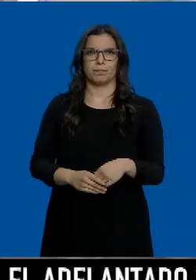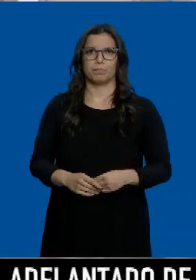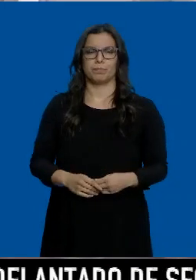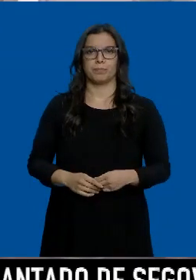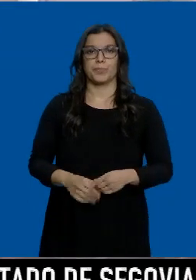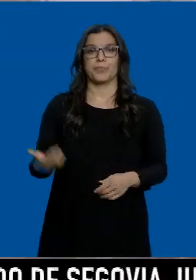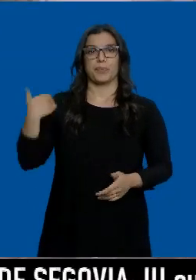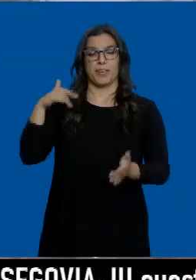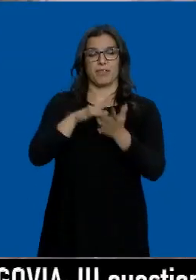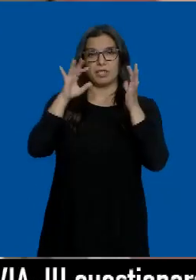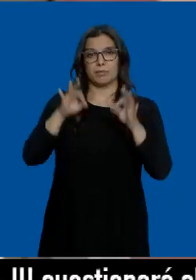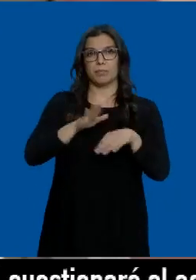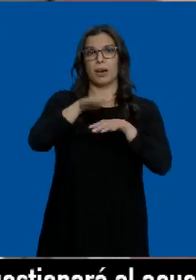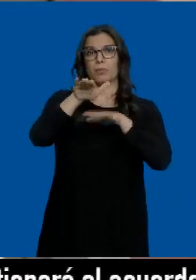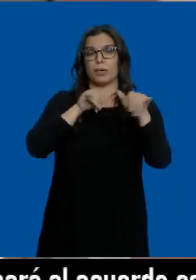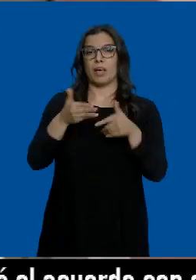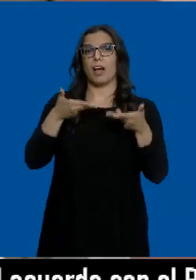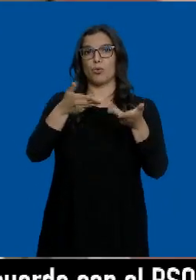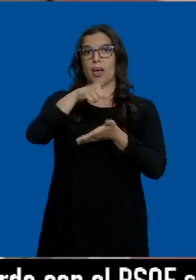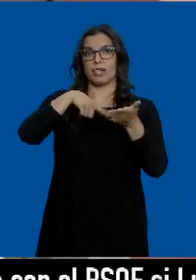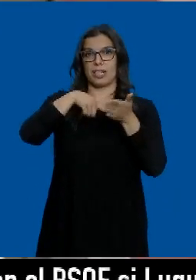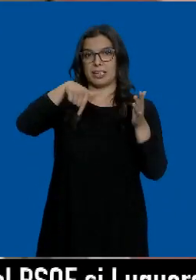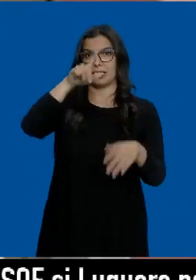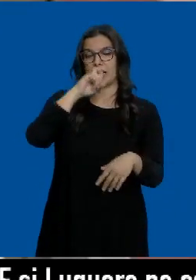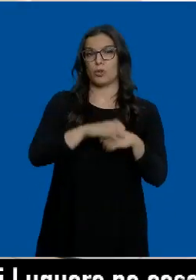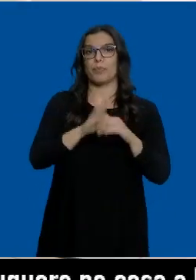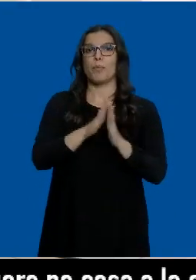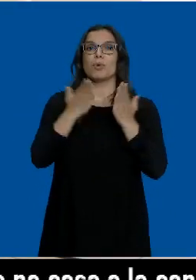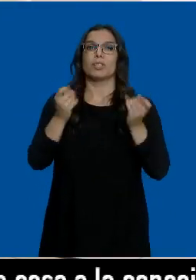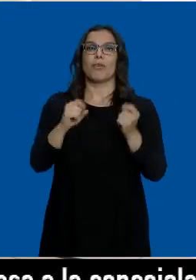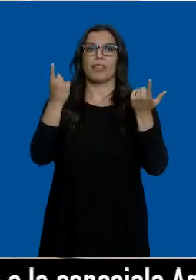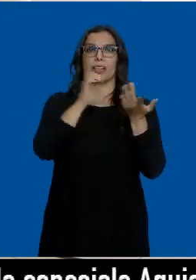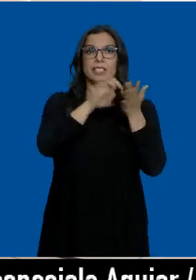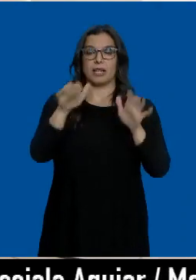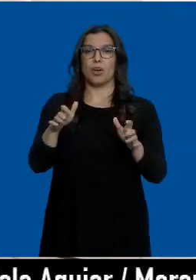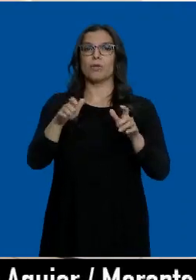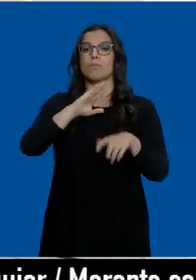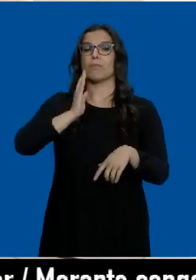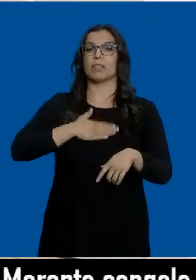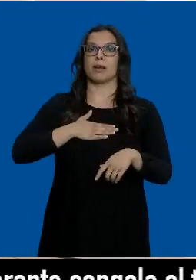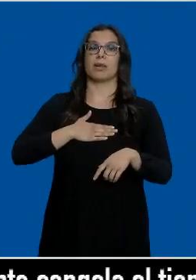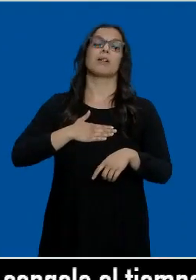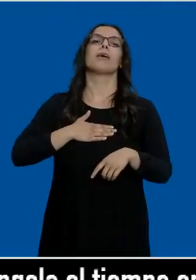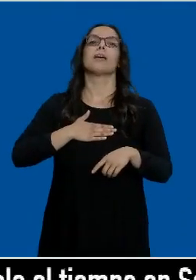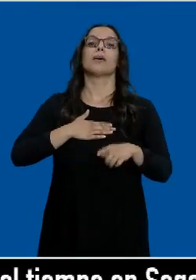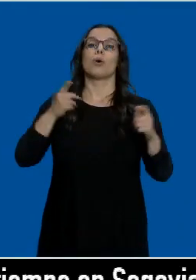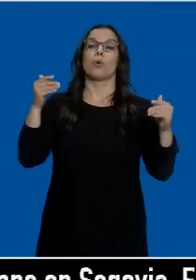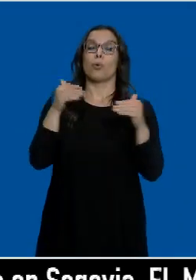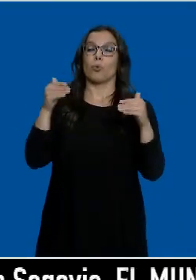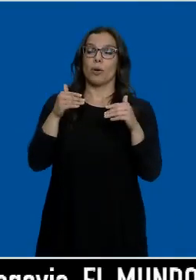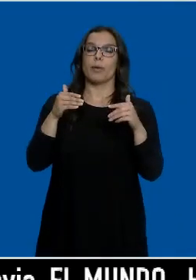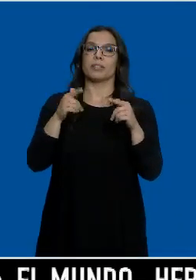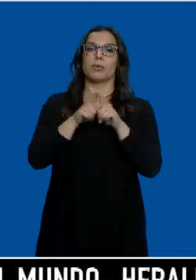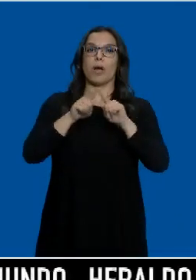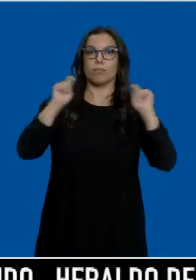Ya hay fecha para la convocatoria de las ayudas al alquiler de este año. El boletín oficial de Castilla y León las publicará mañana jueves.